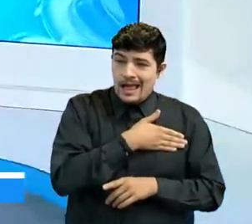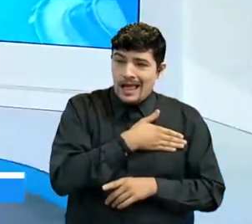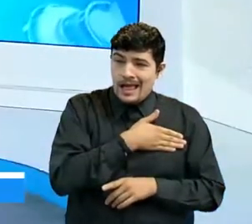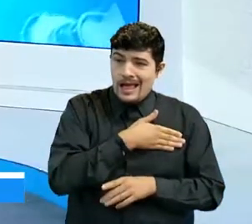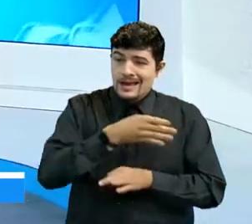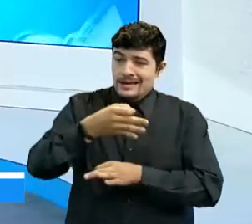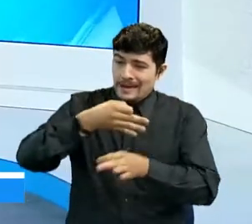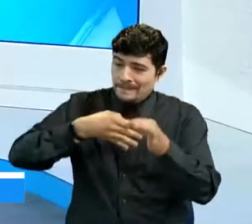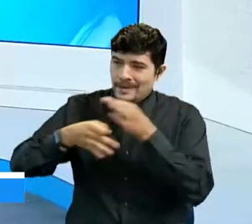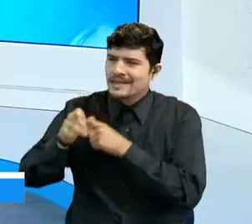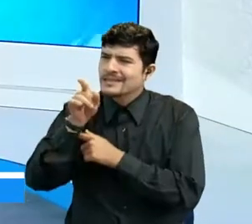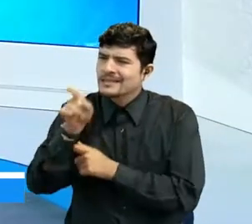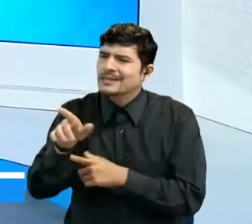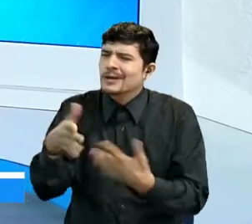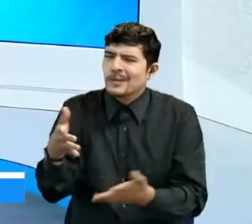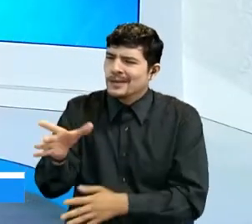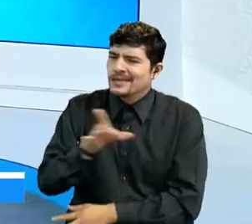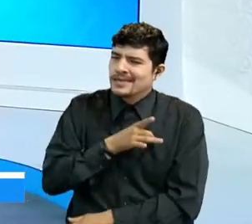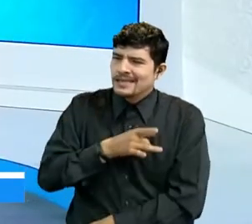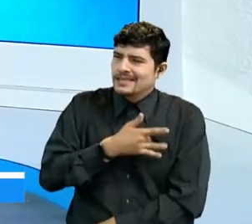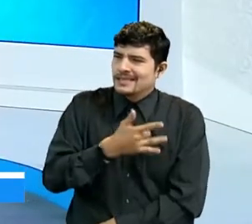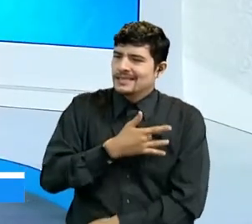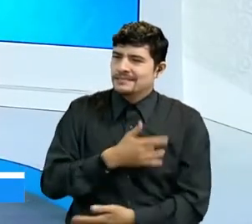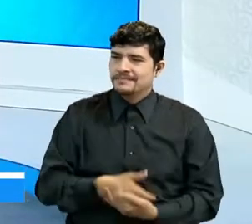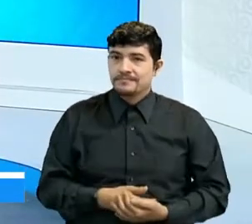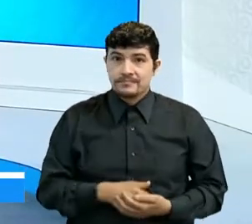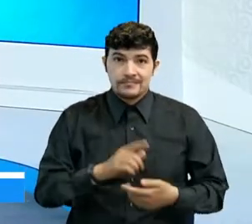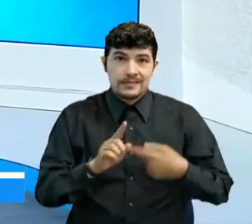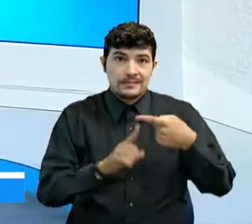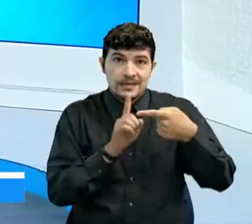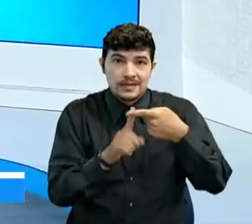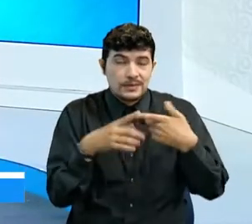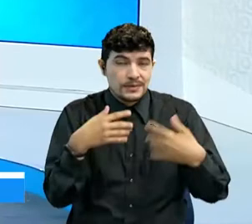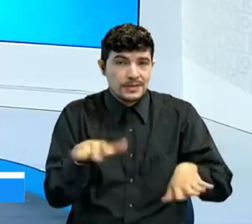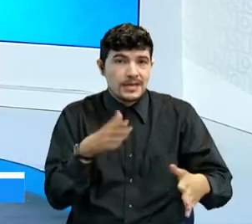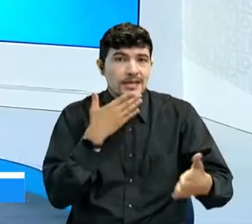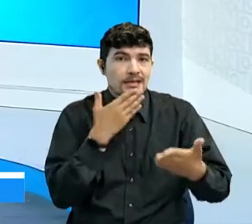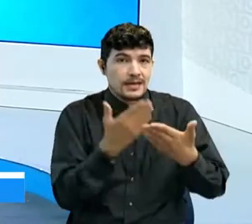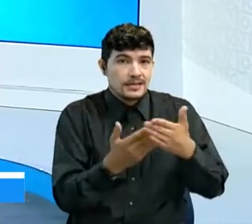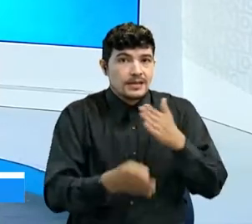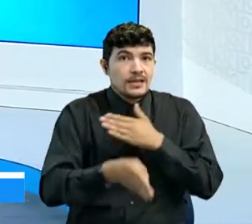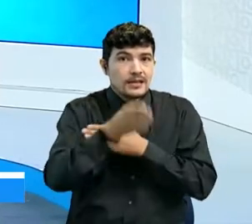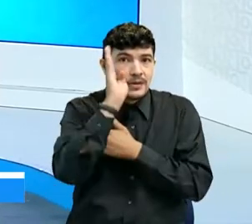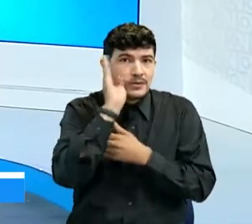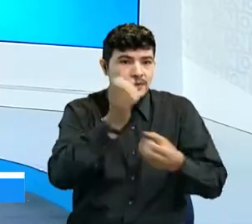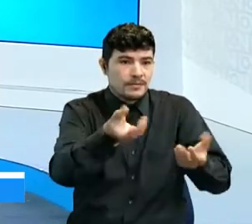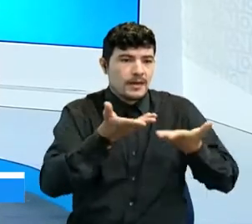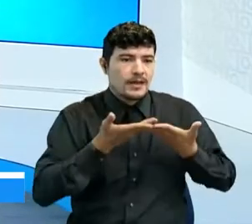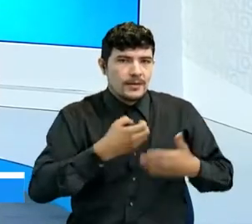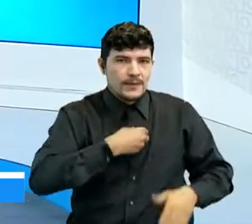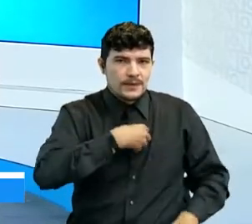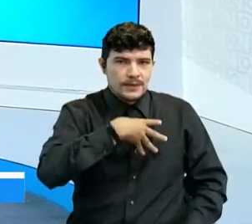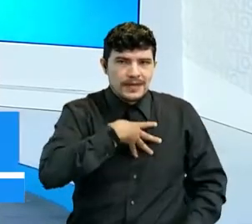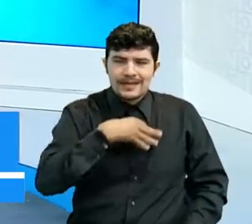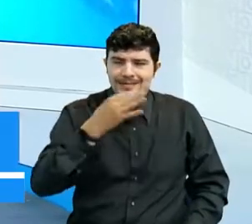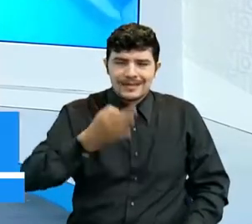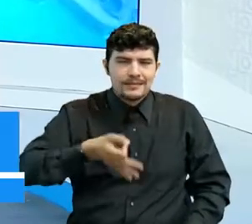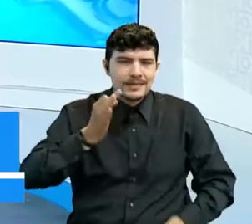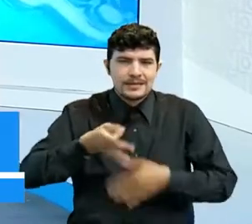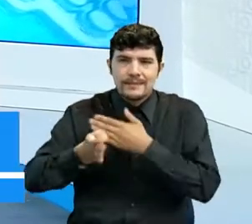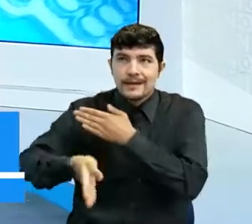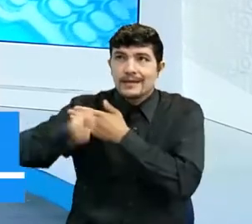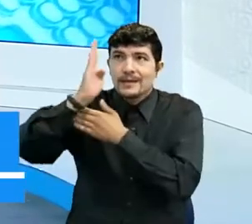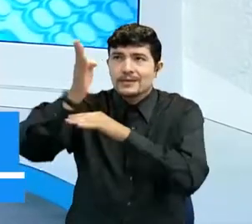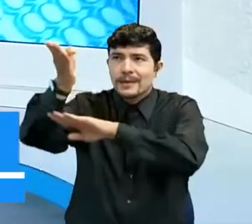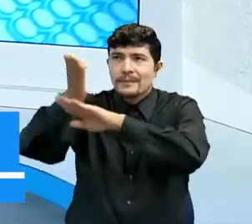pues primero que todo agradecida con Dios por esta oportunidad que me brinda y como lo manifiesto siempre a él le pido sabiduría para poder